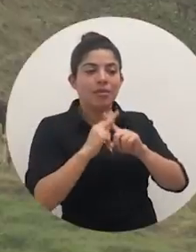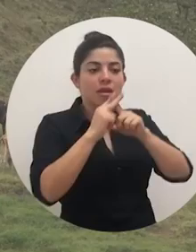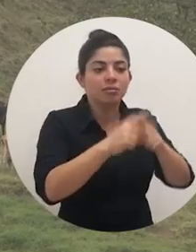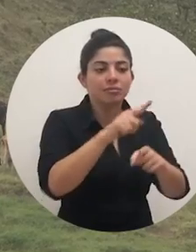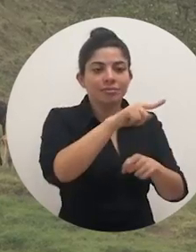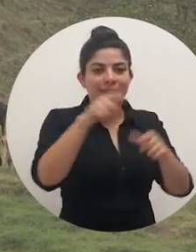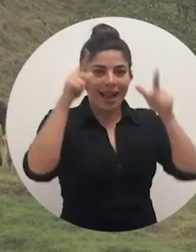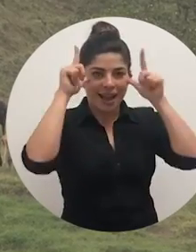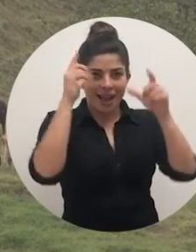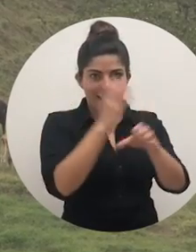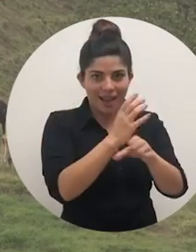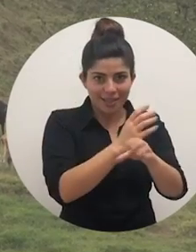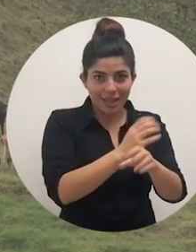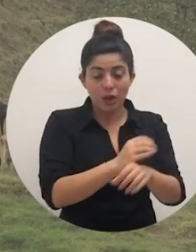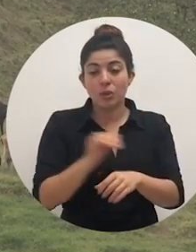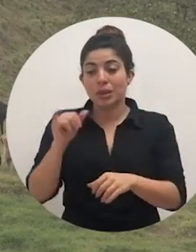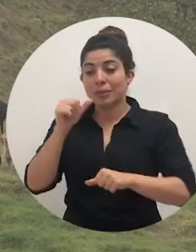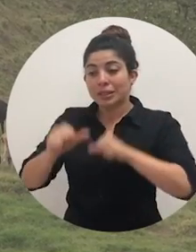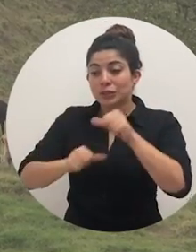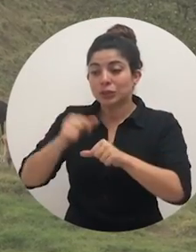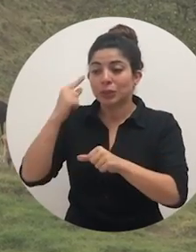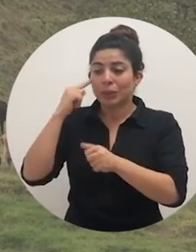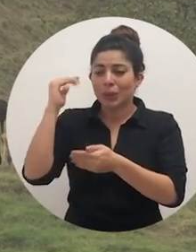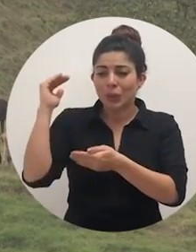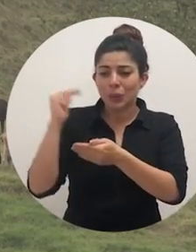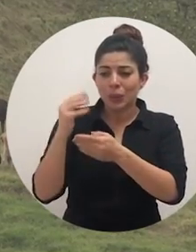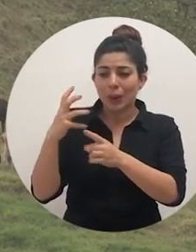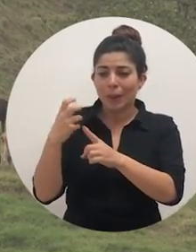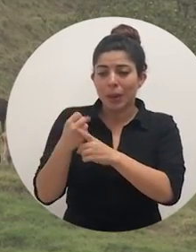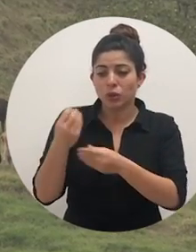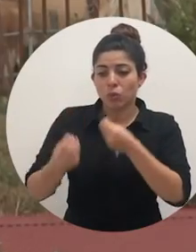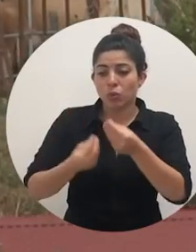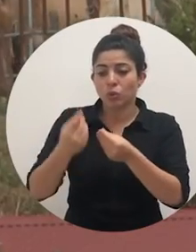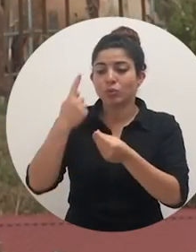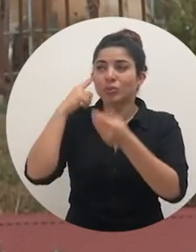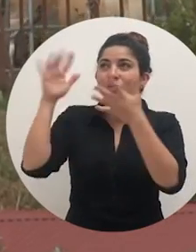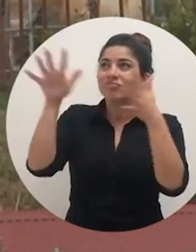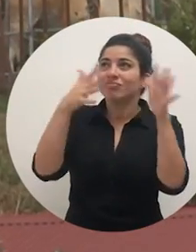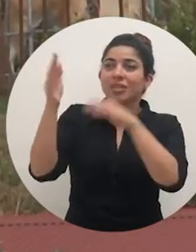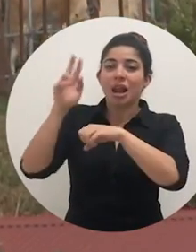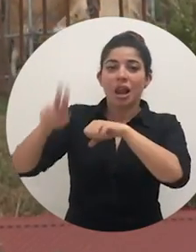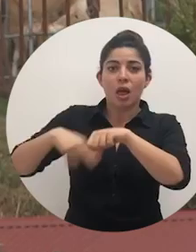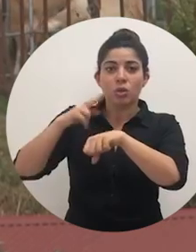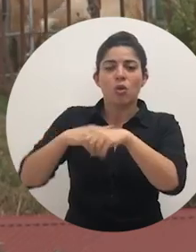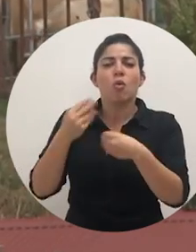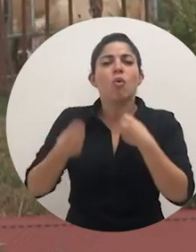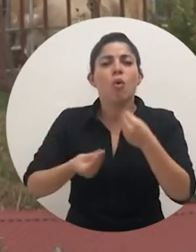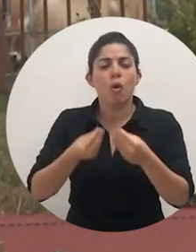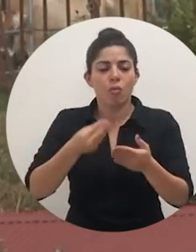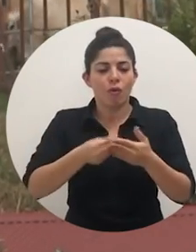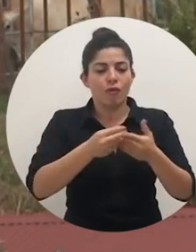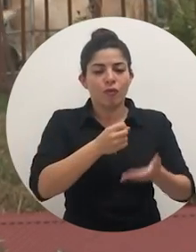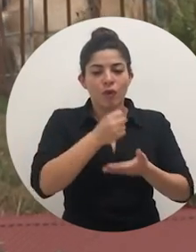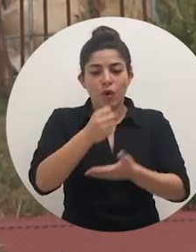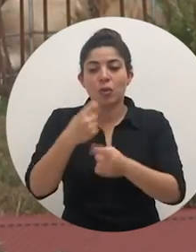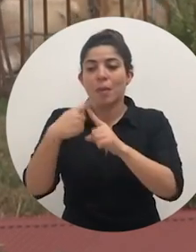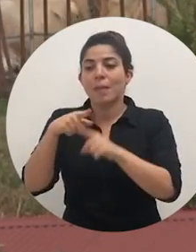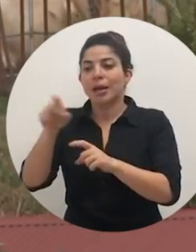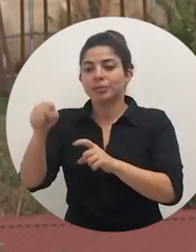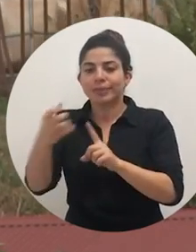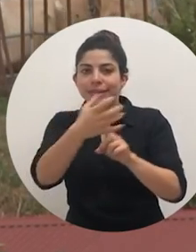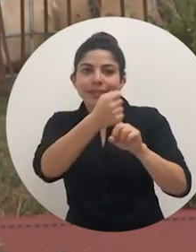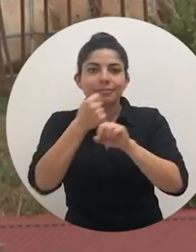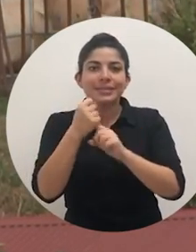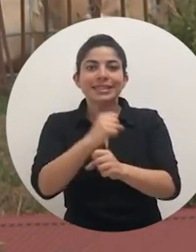ganaderos. Enfocamos esfuerzos en mitigar la afectación de la producción por fenómenos naturales, con apoyo financiero y acceso a seguros